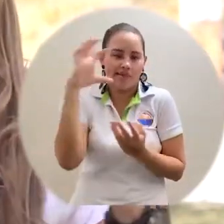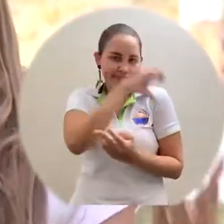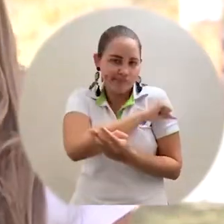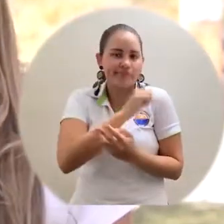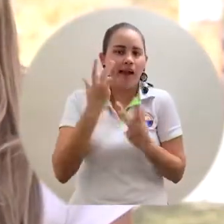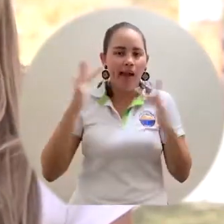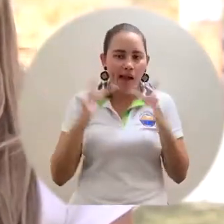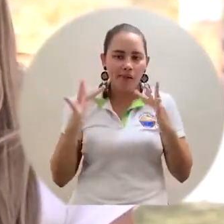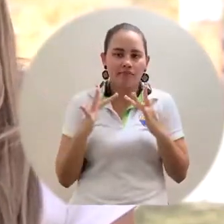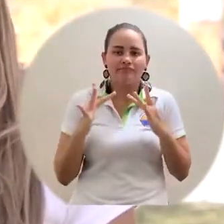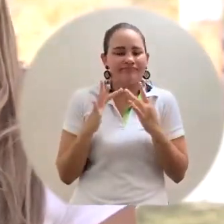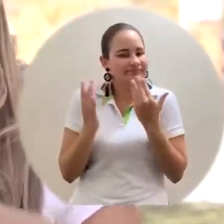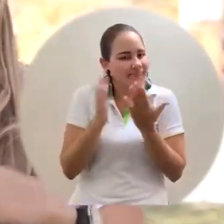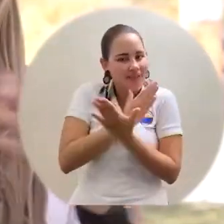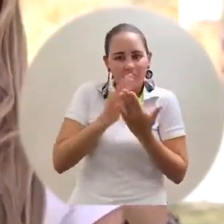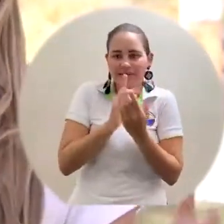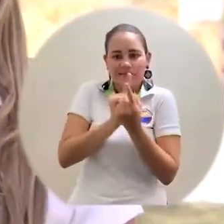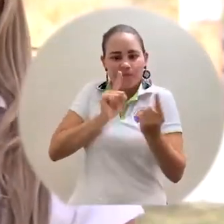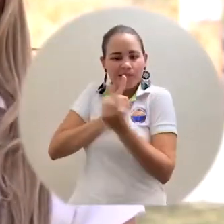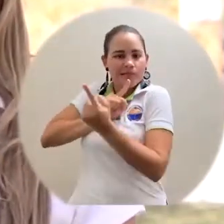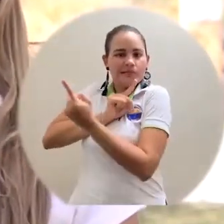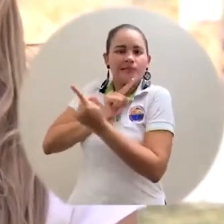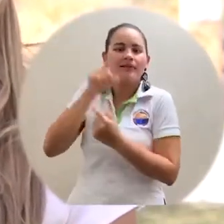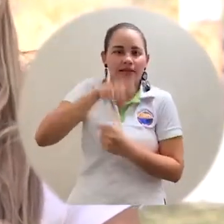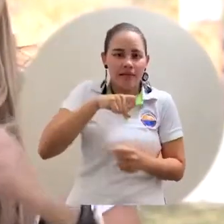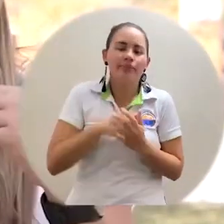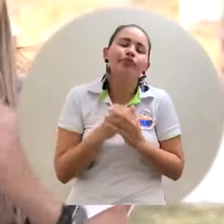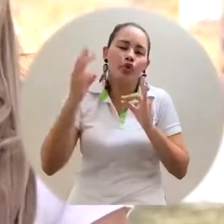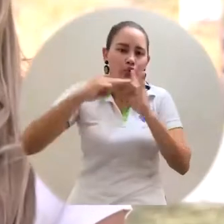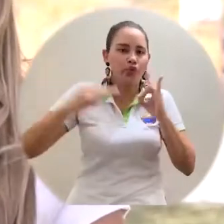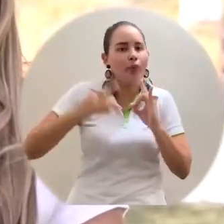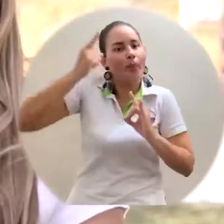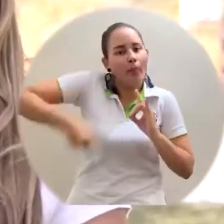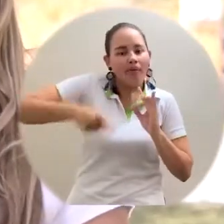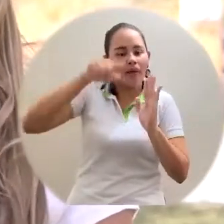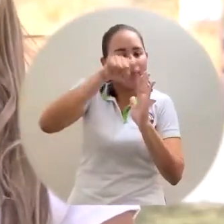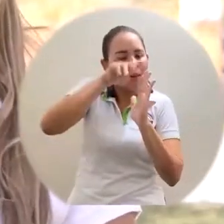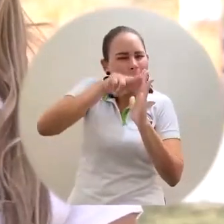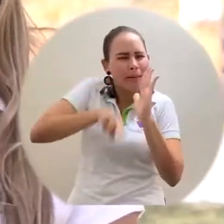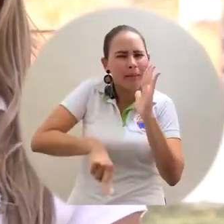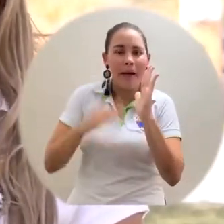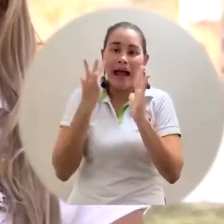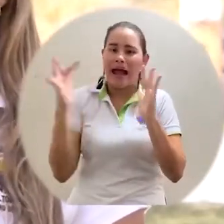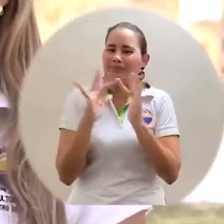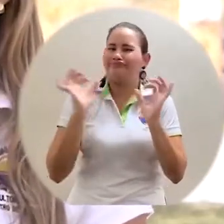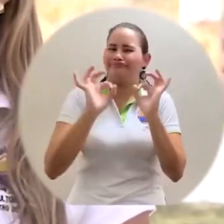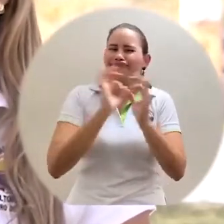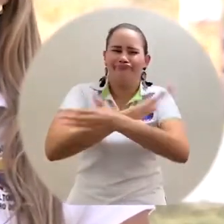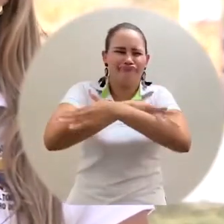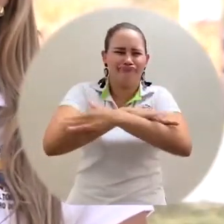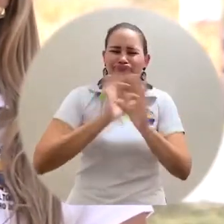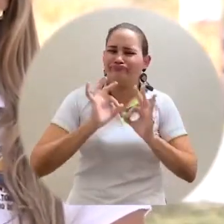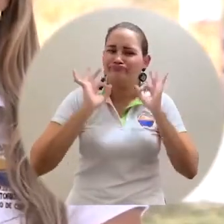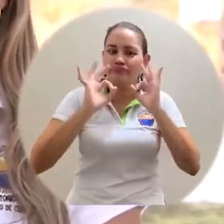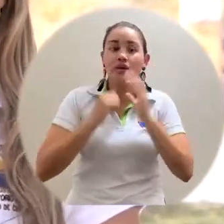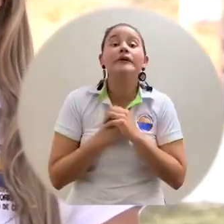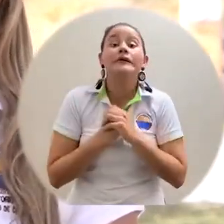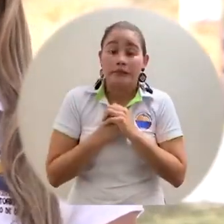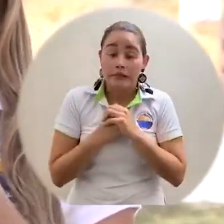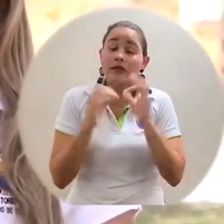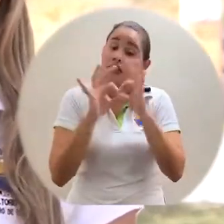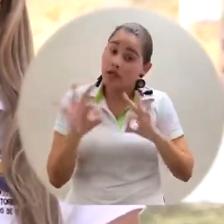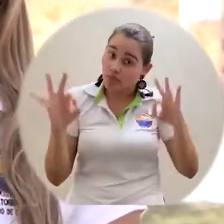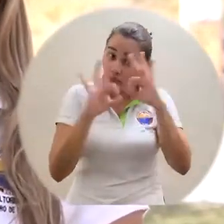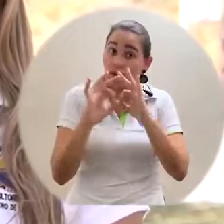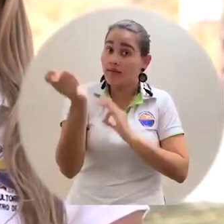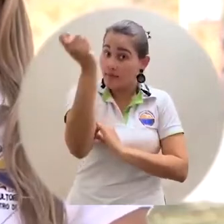es el aislamiento social, el distanciamiento. Entonces, la universidad ha sido muy juiciosa con eso y todas las medidas que ha implementado es precisamente